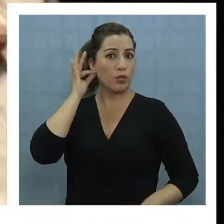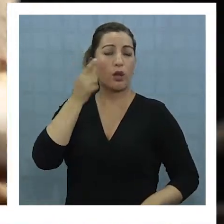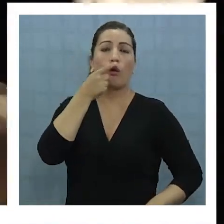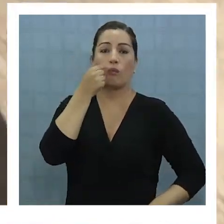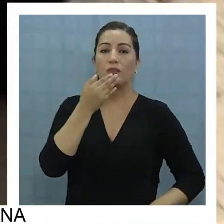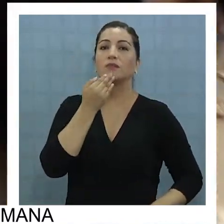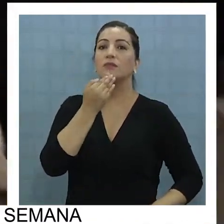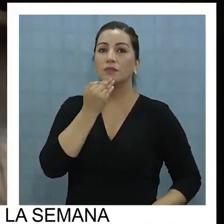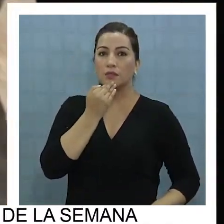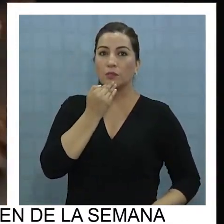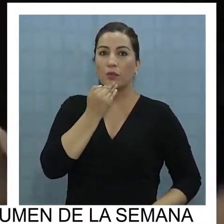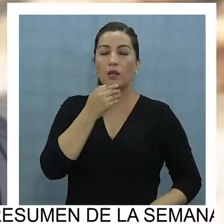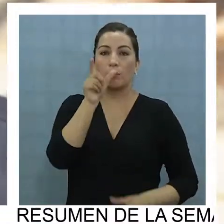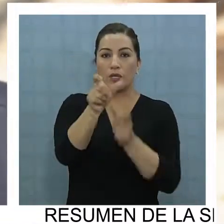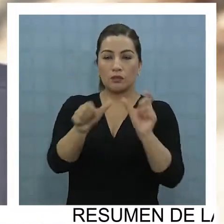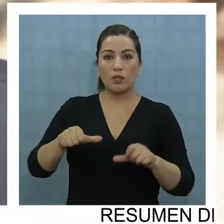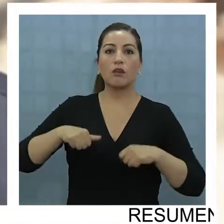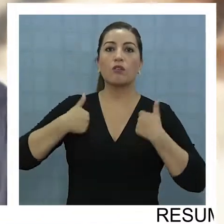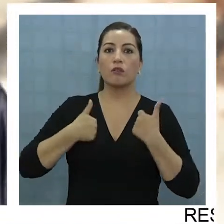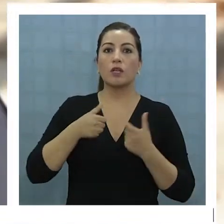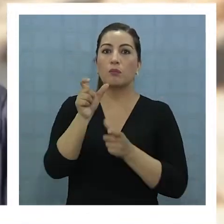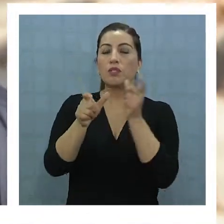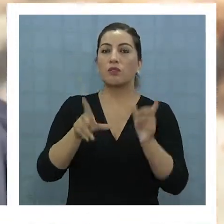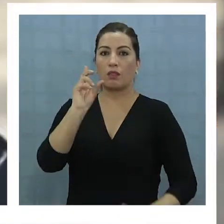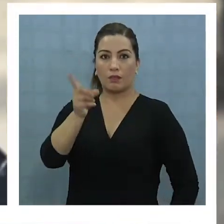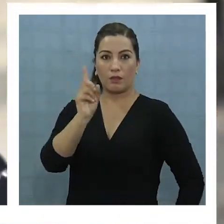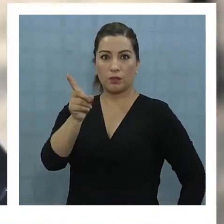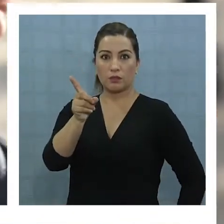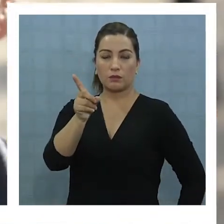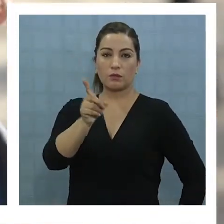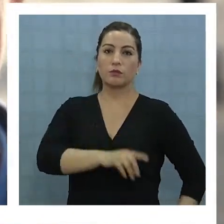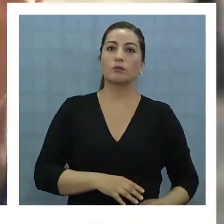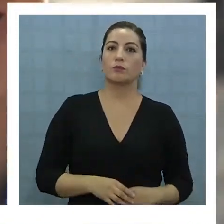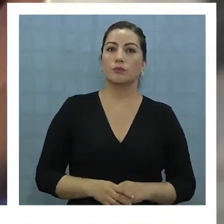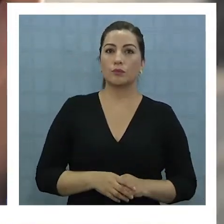y hombres, sino también de jóvenes y personas discapacitadas.